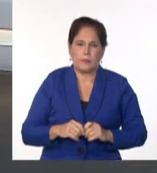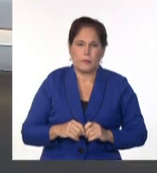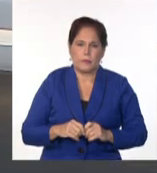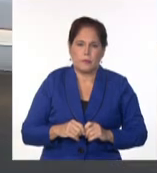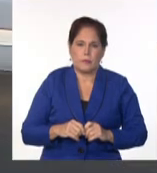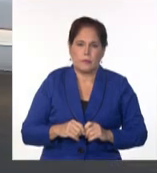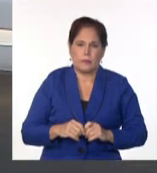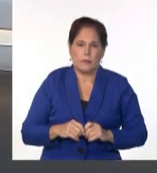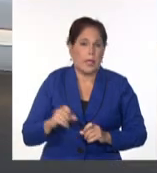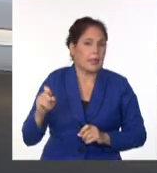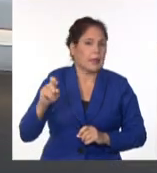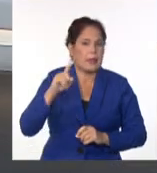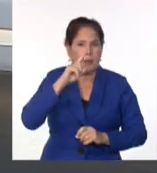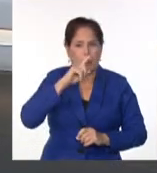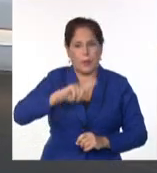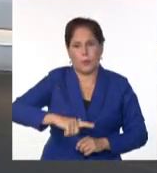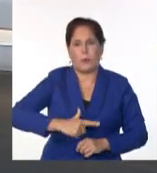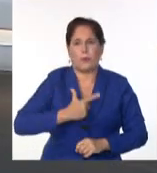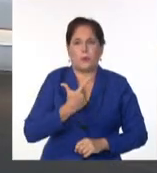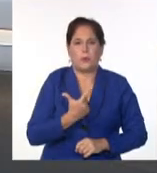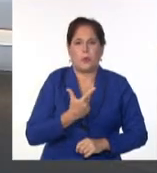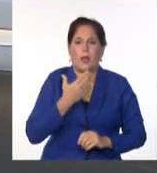Así finalizan las culturales, tenga muy buenas noches.